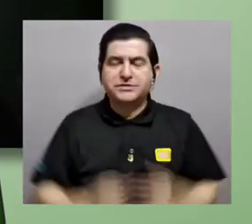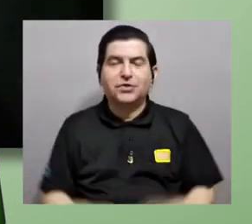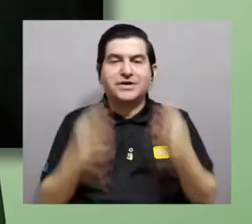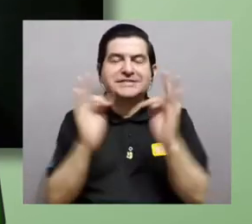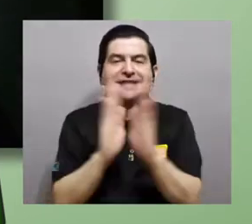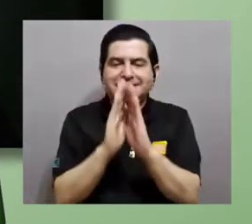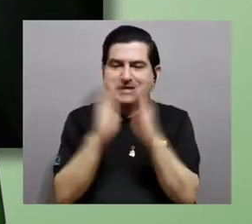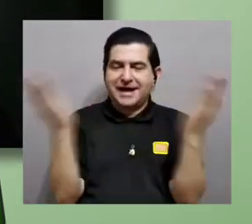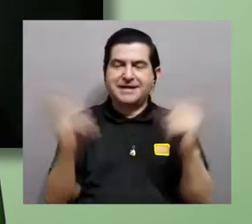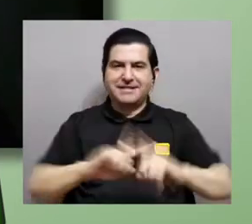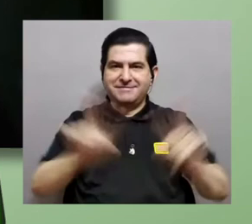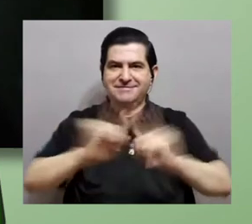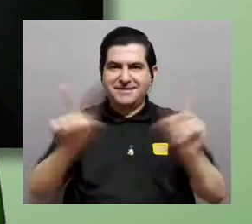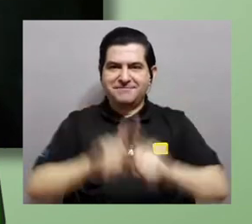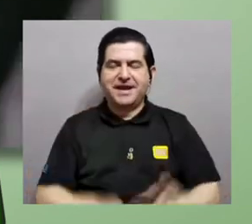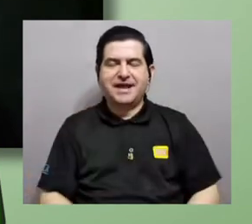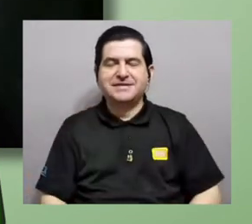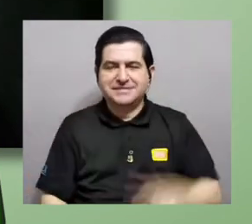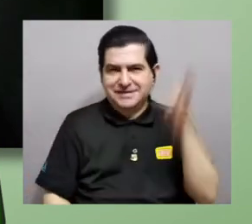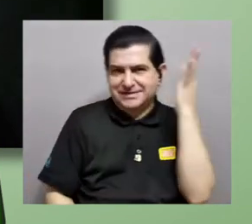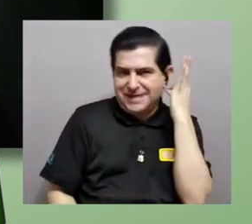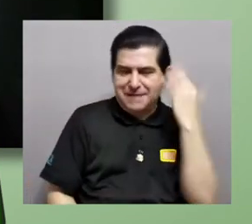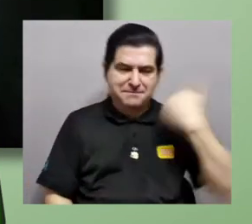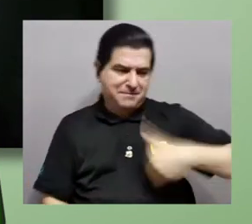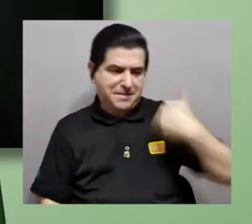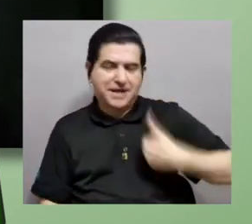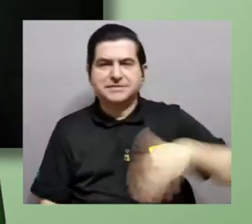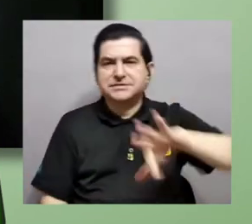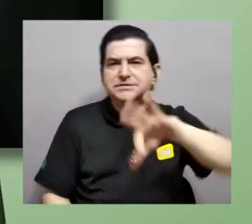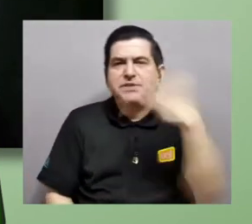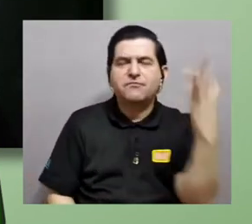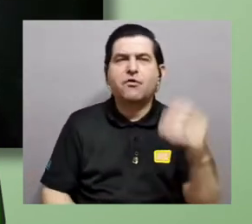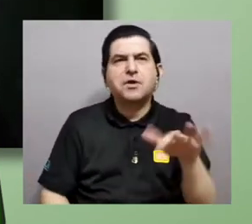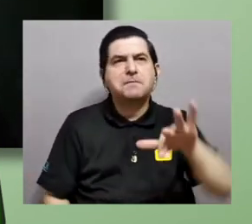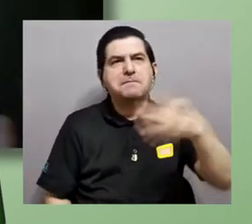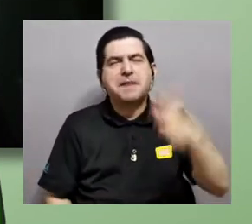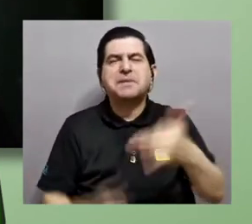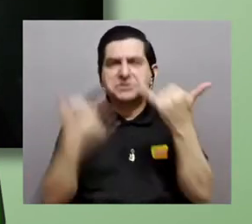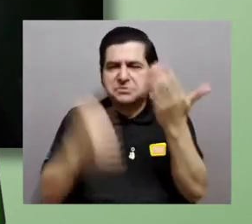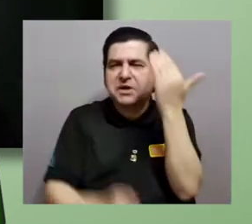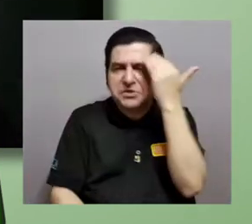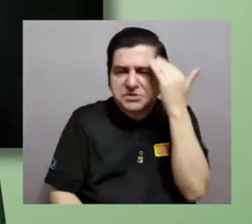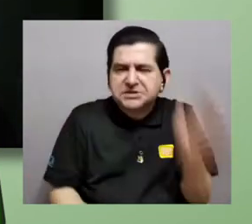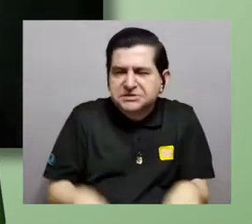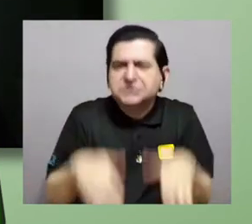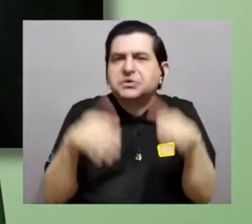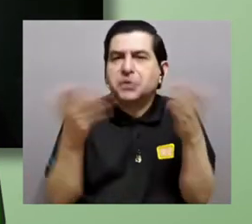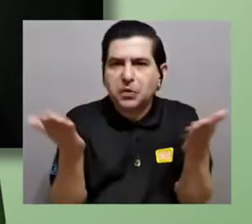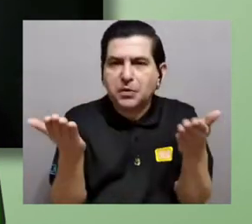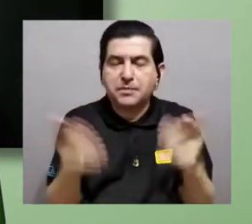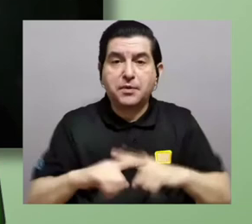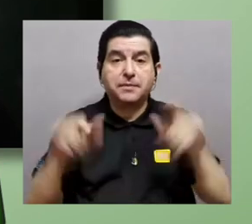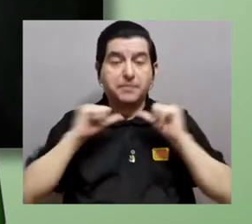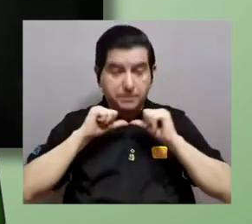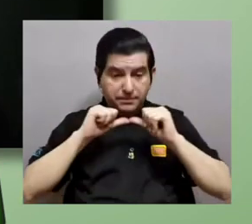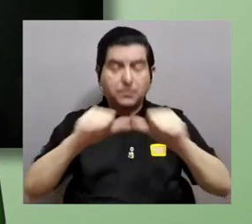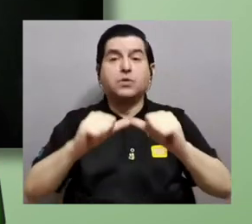animales es de amplificar las diferencias entre machos y hembras de una manera más o menos predecible,